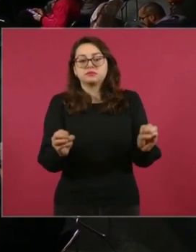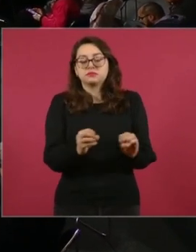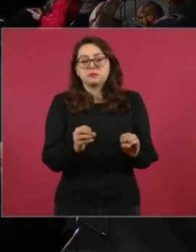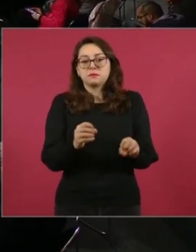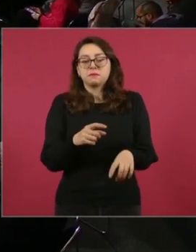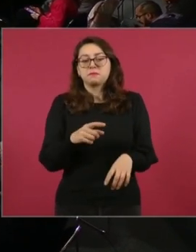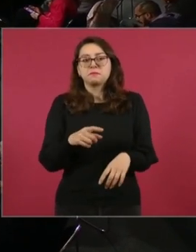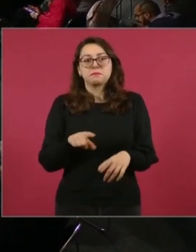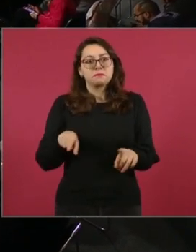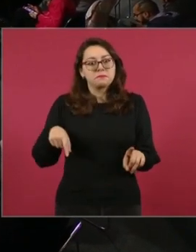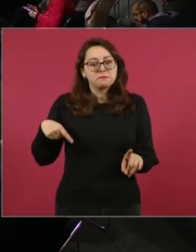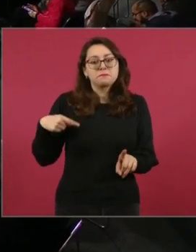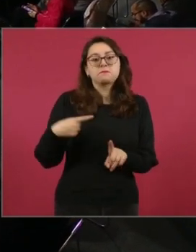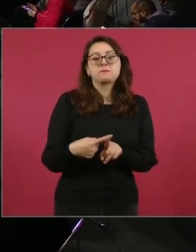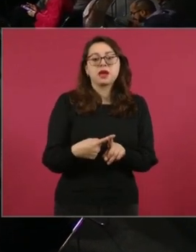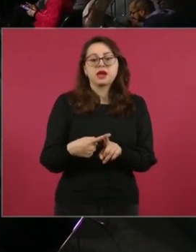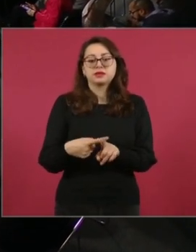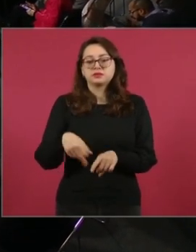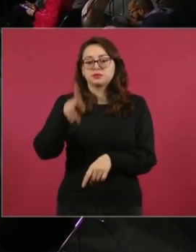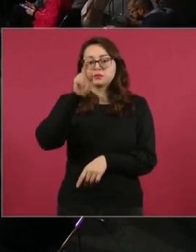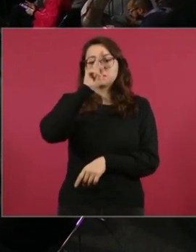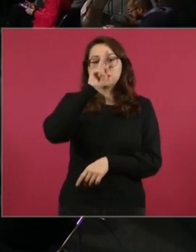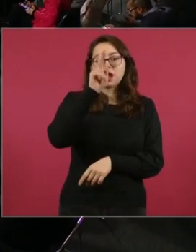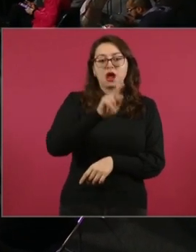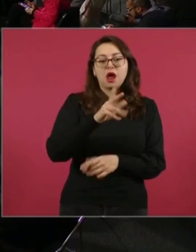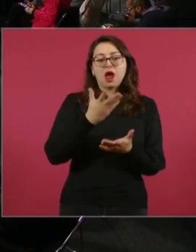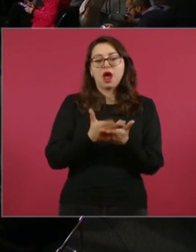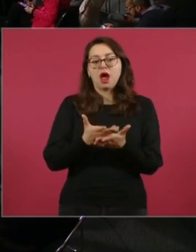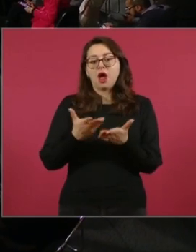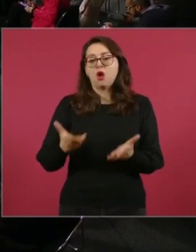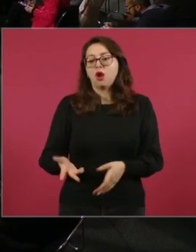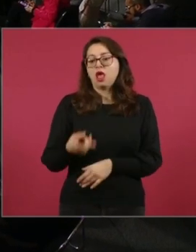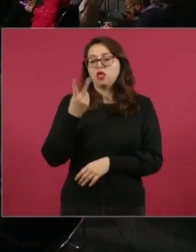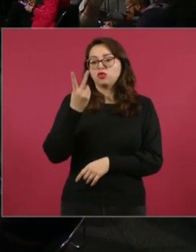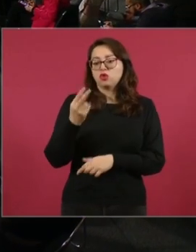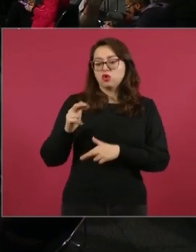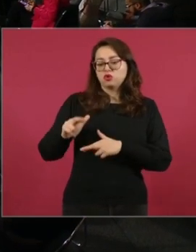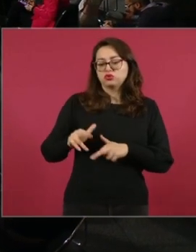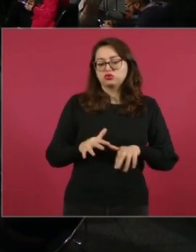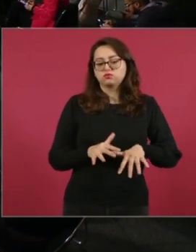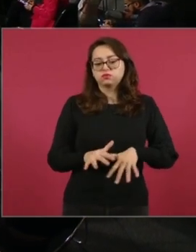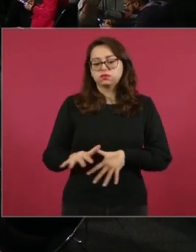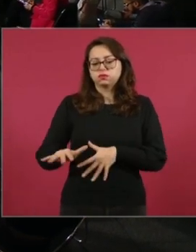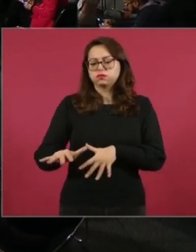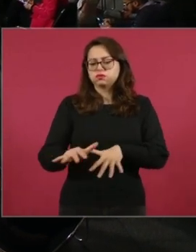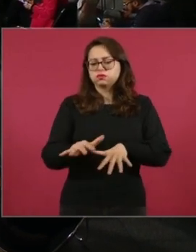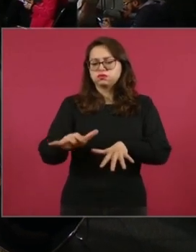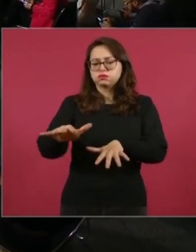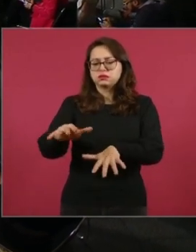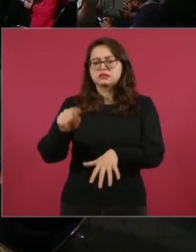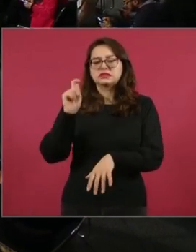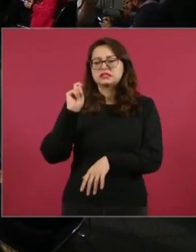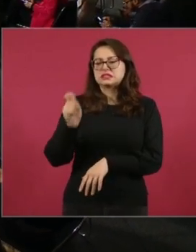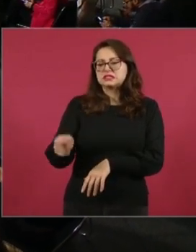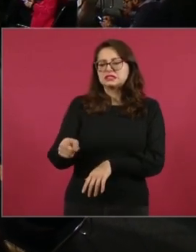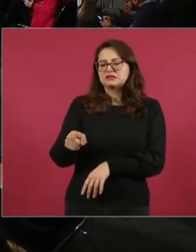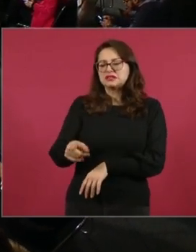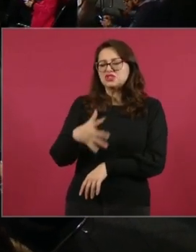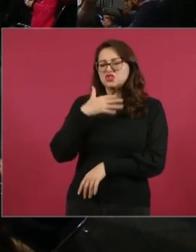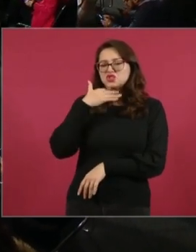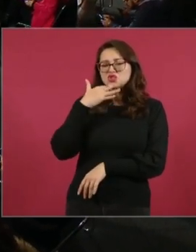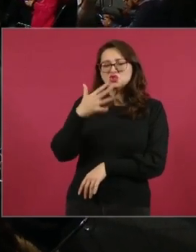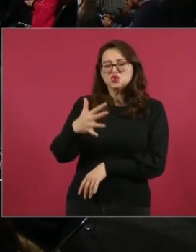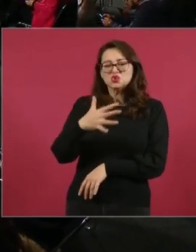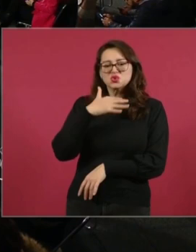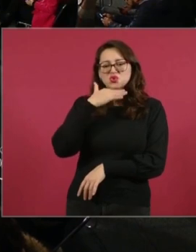es contaminada por dos arroyos de nombre San Carlos y Las Ánimas, donde las aguas residuales del centro y sur de Ensenada